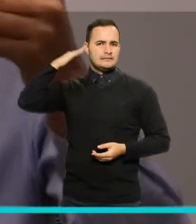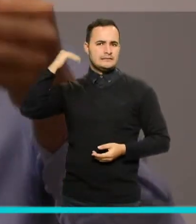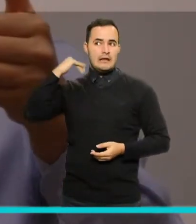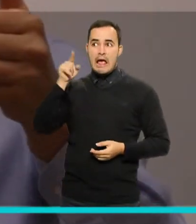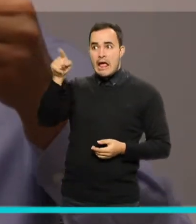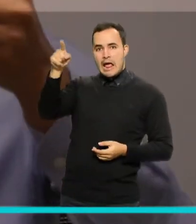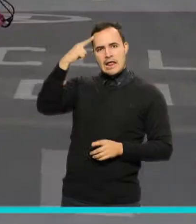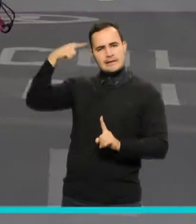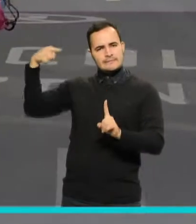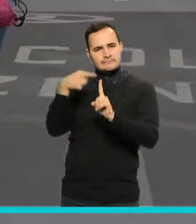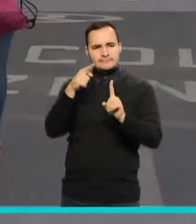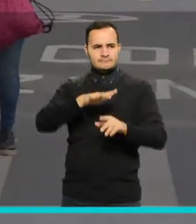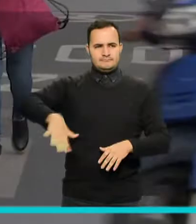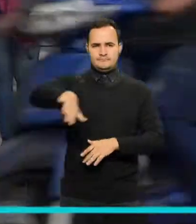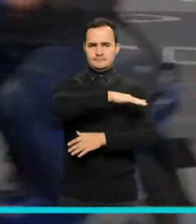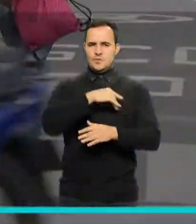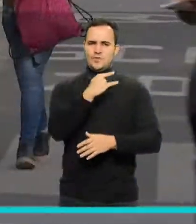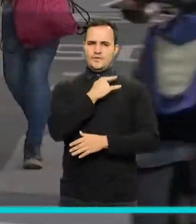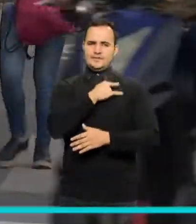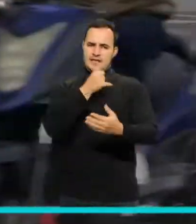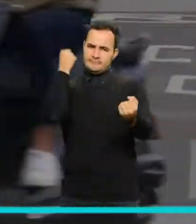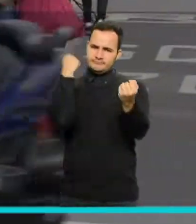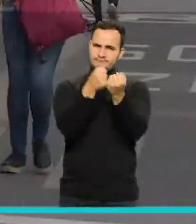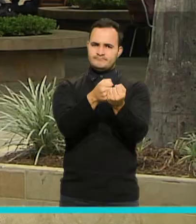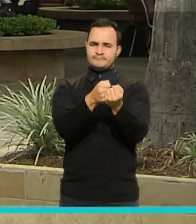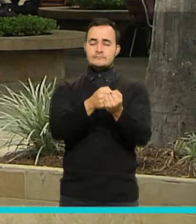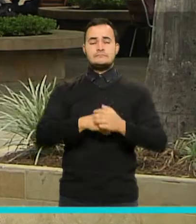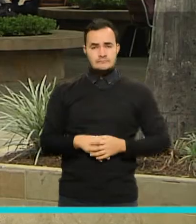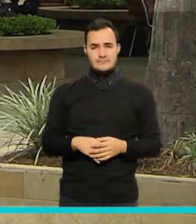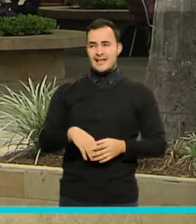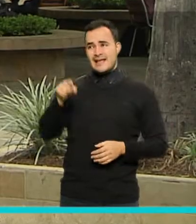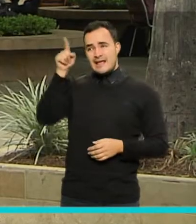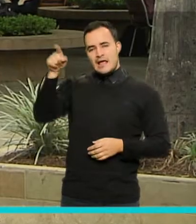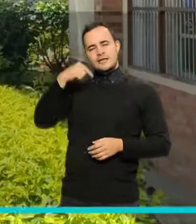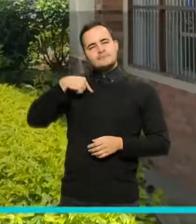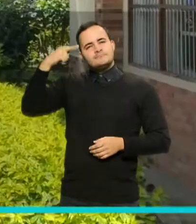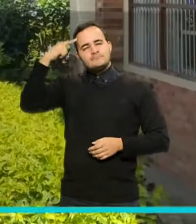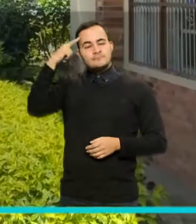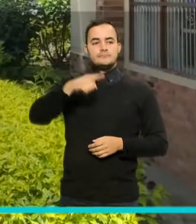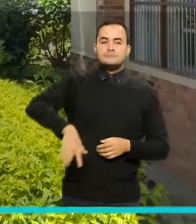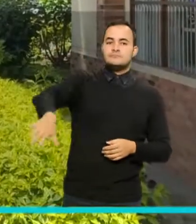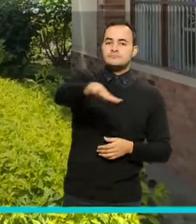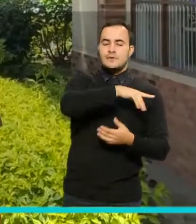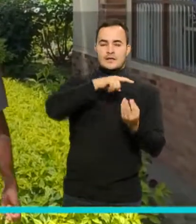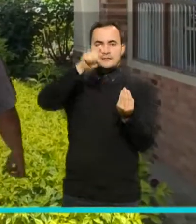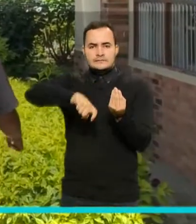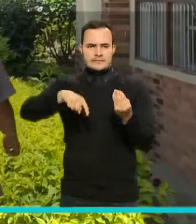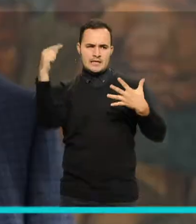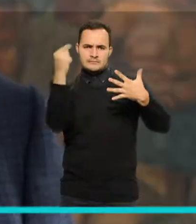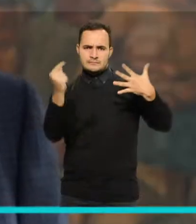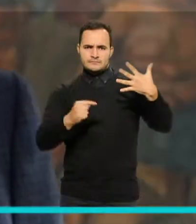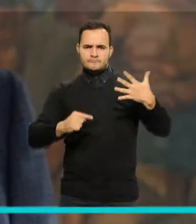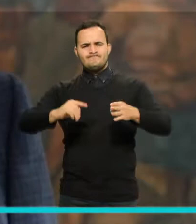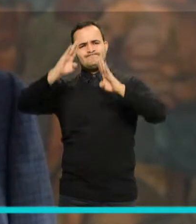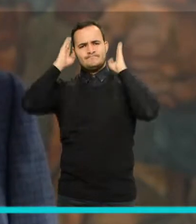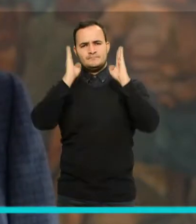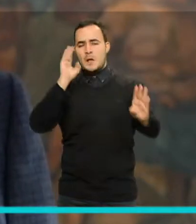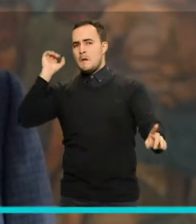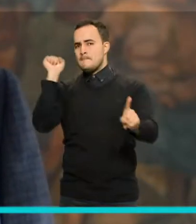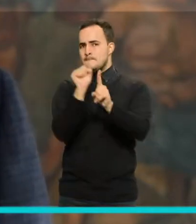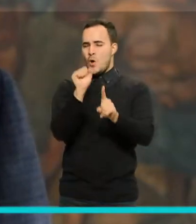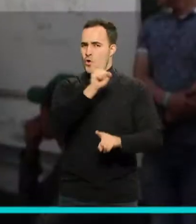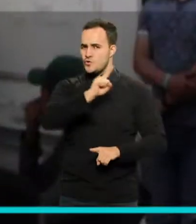Quintero Calle con la educación superior y que tiene muy en cuenta las necesidades de nuestros